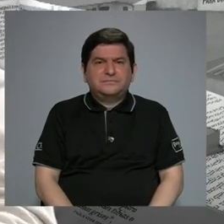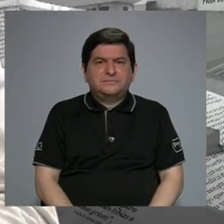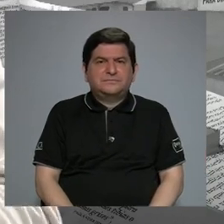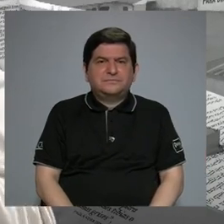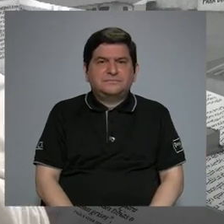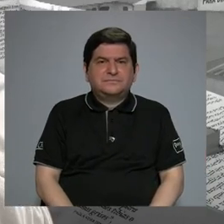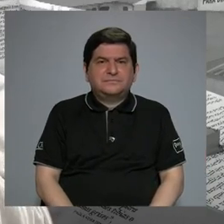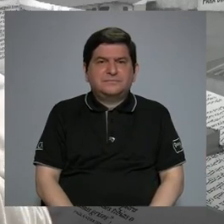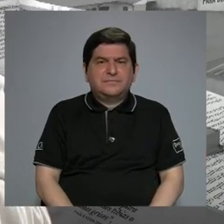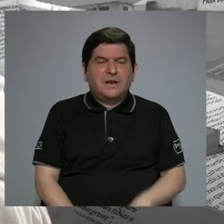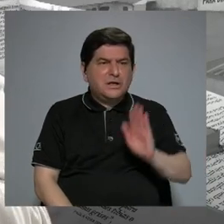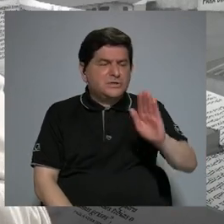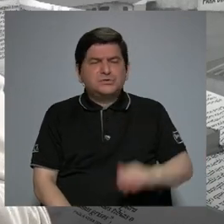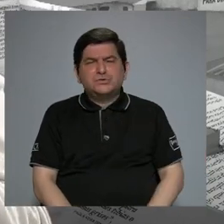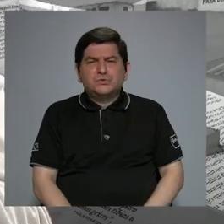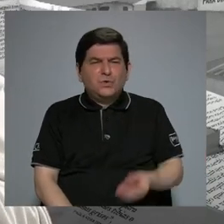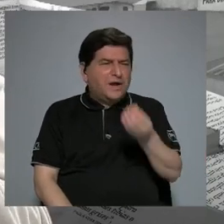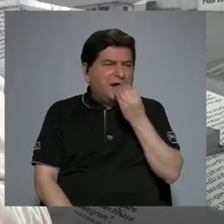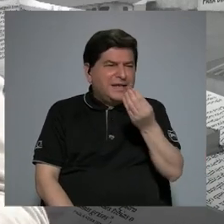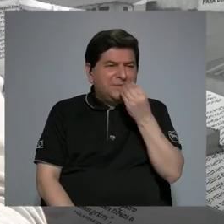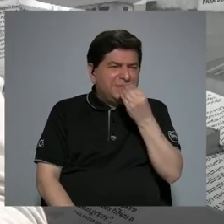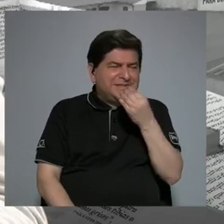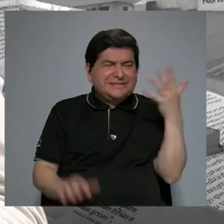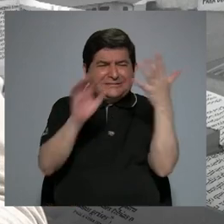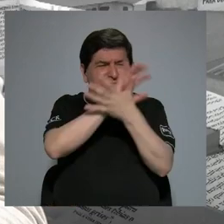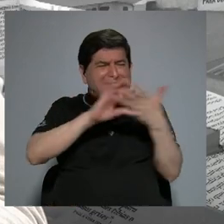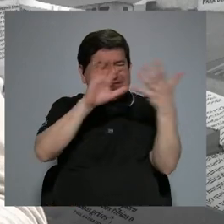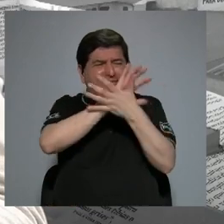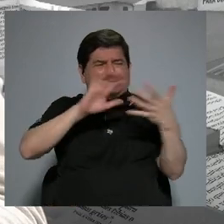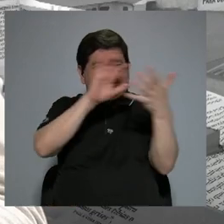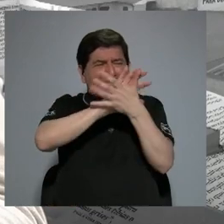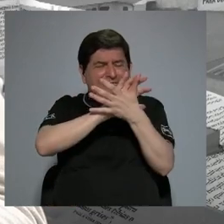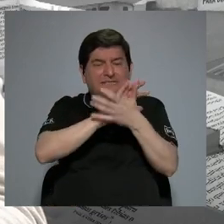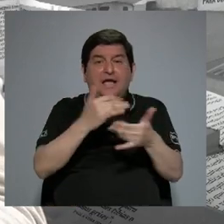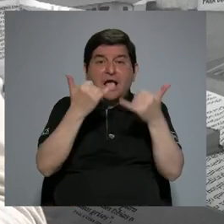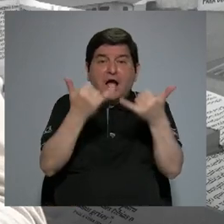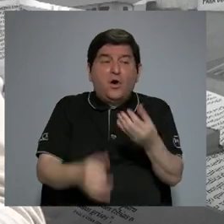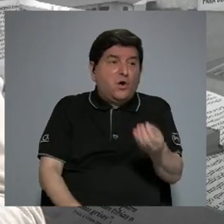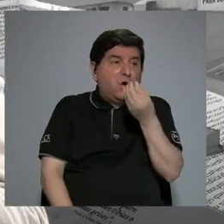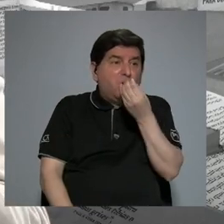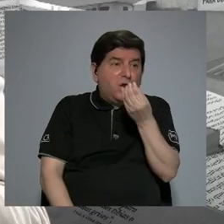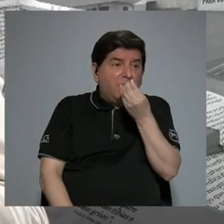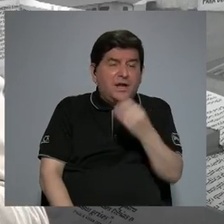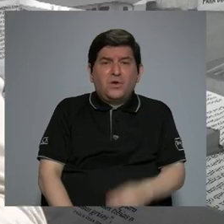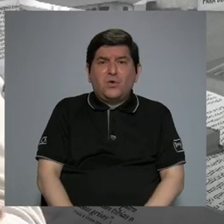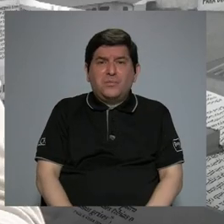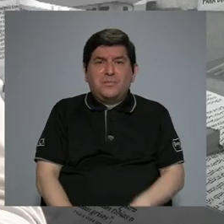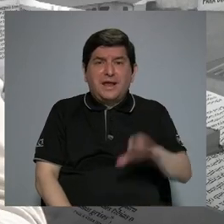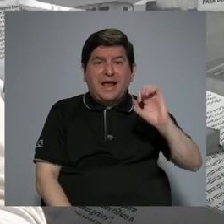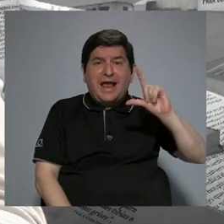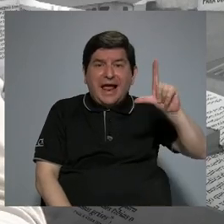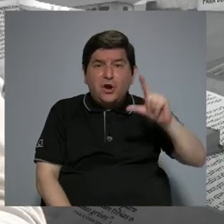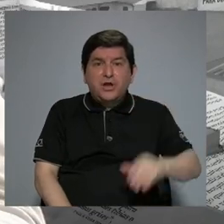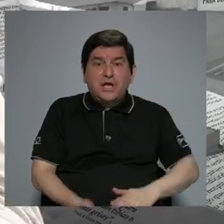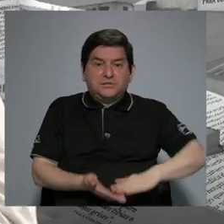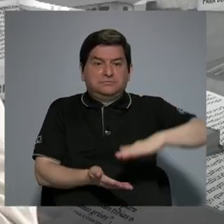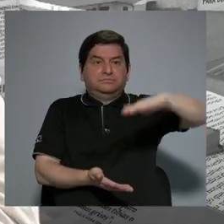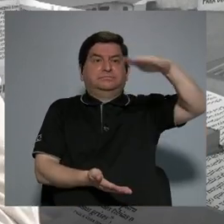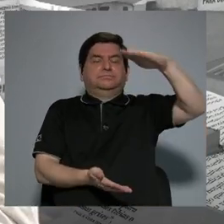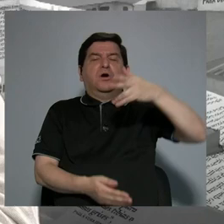su patrón alimentario se desordena, y entonces tal vez ahora comen, tienen una ingesta calórica mucho más elevada,